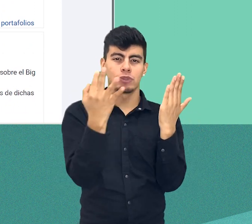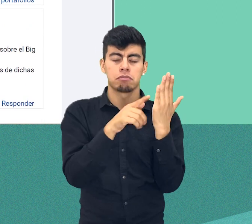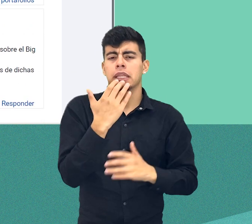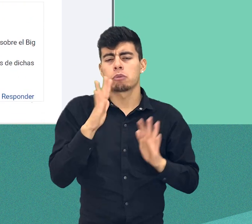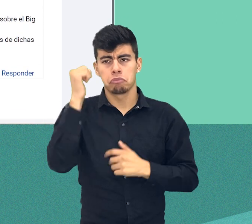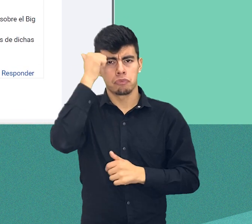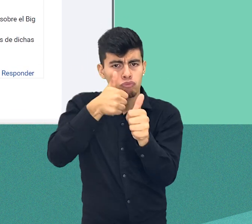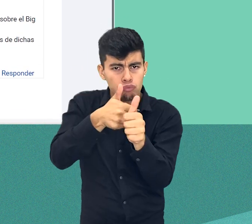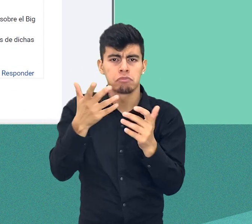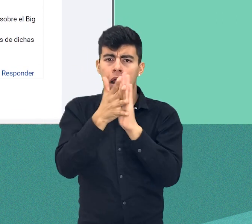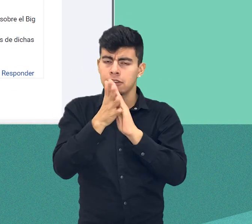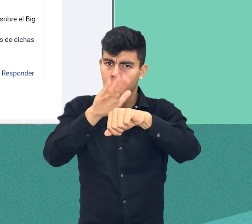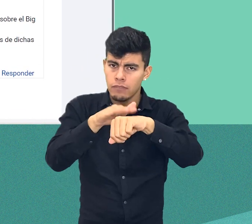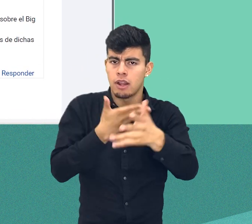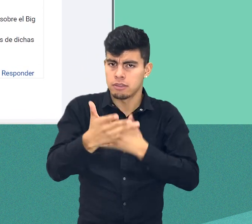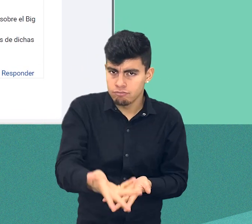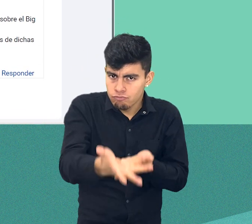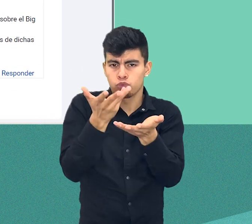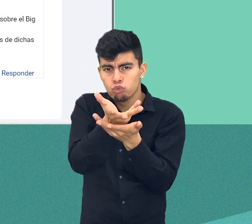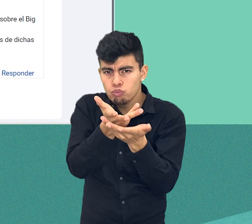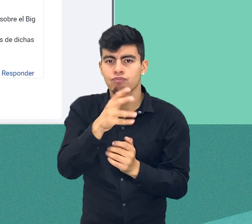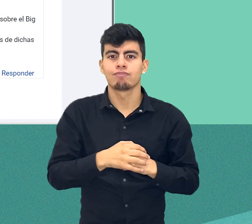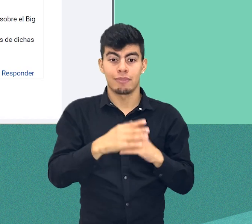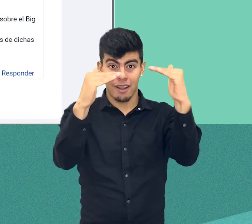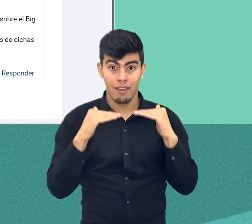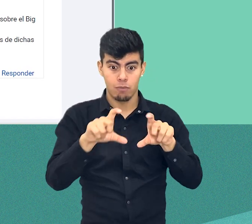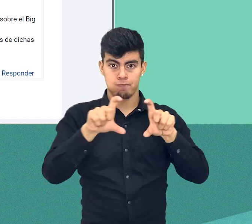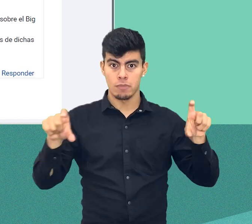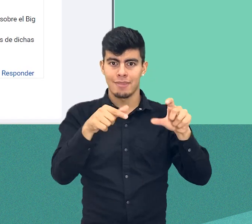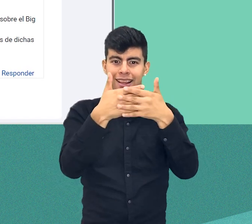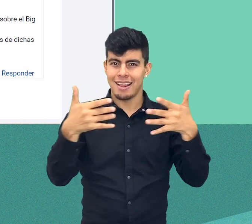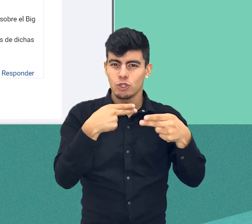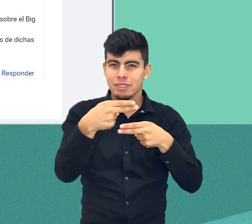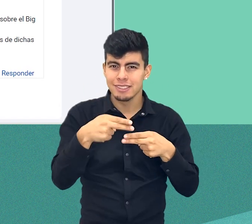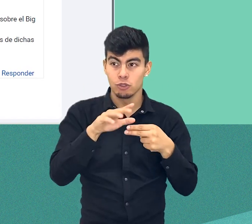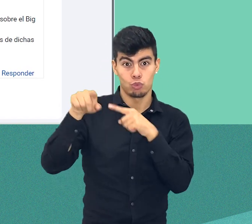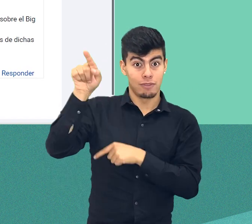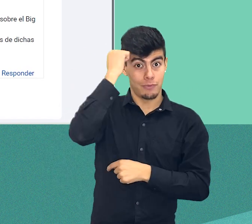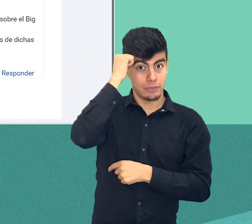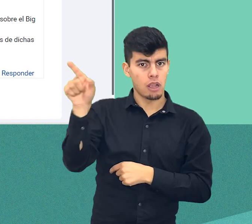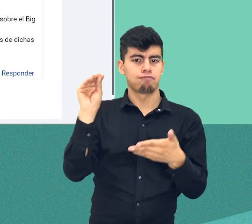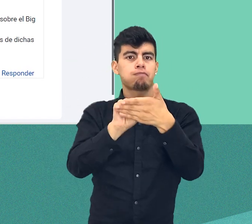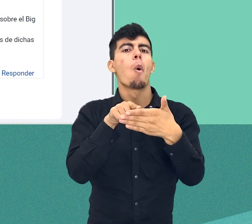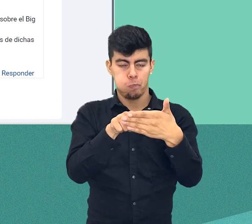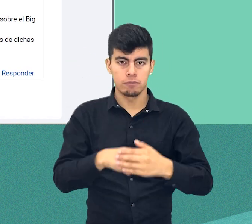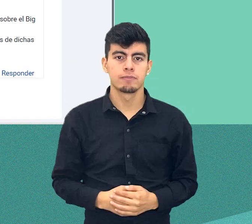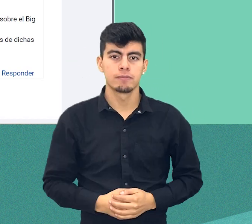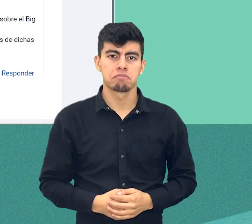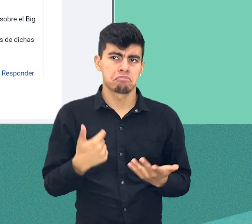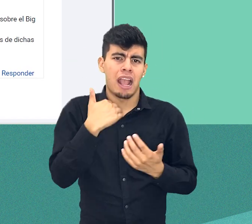haya realizado algún comentario sobre nuestra intervención, la encontraremos justo debajo. Si queremos realizar